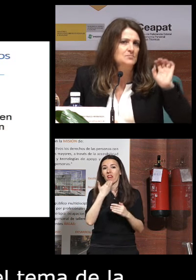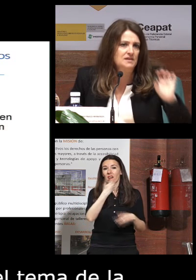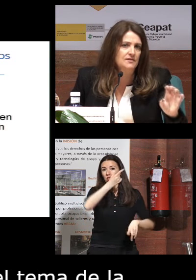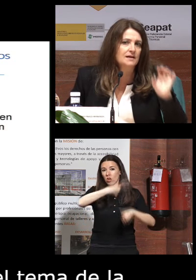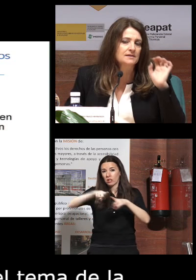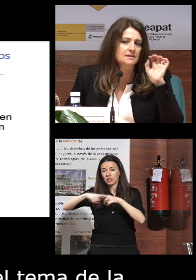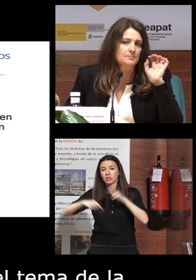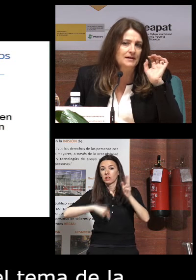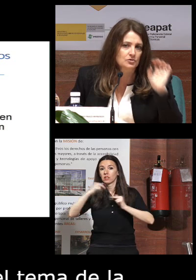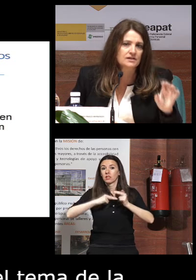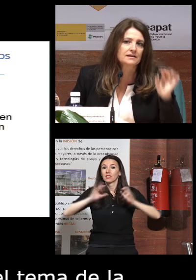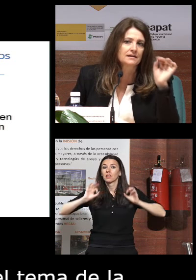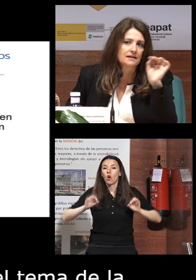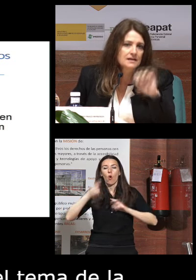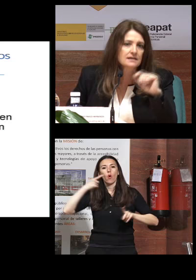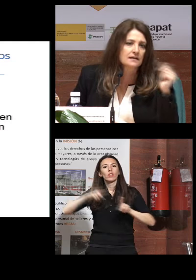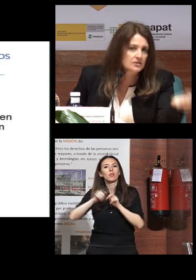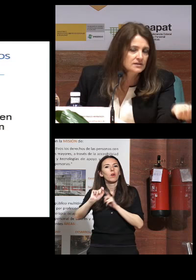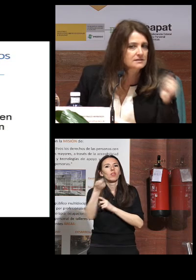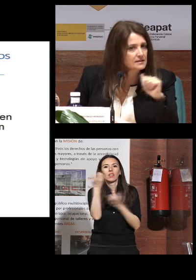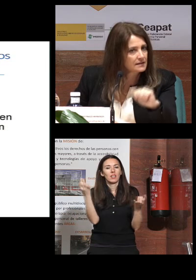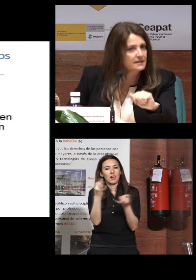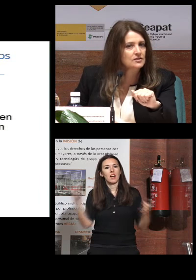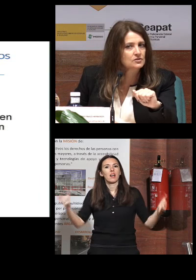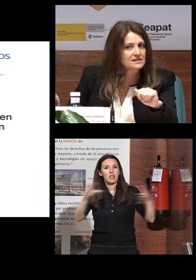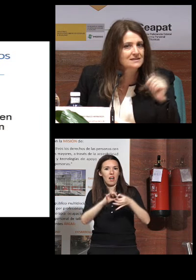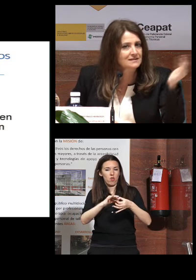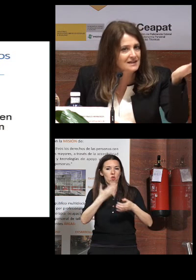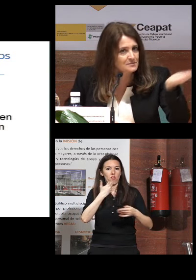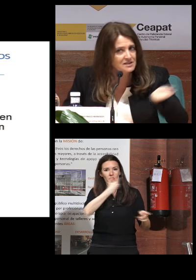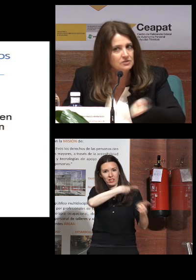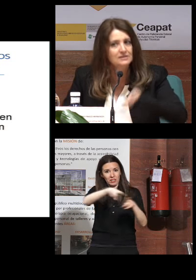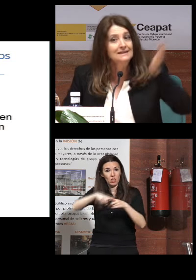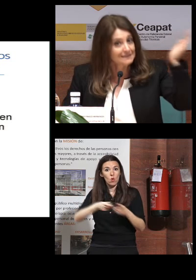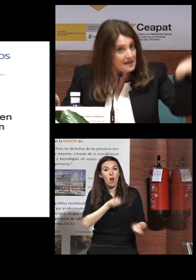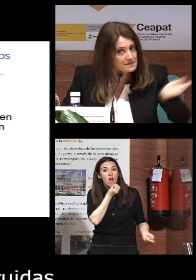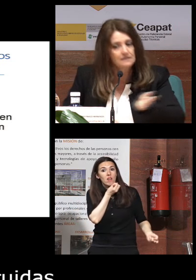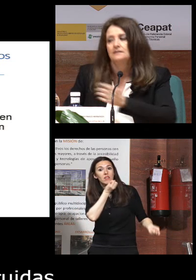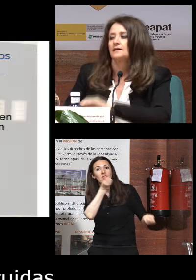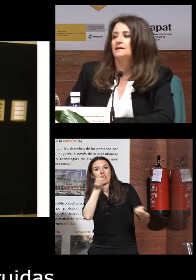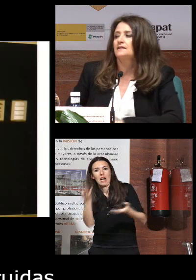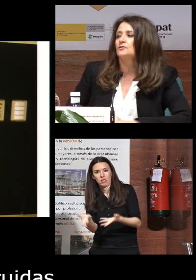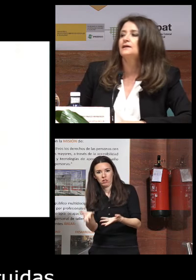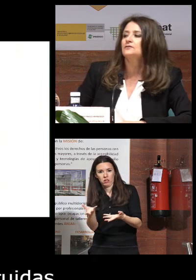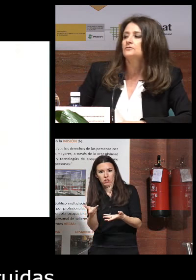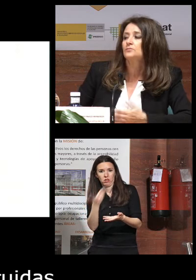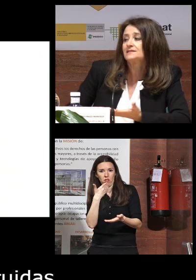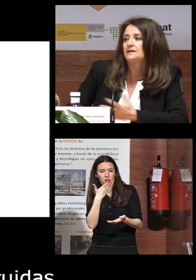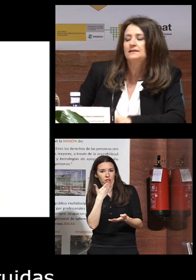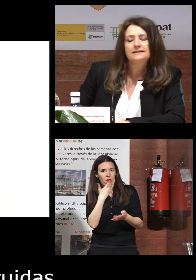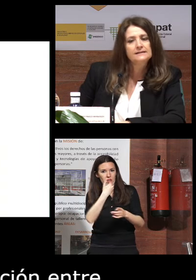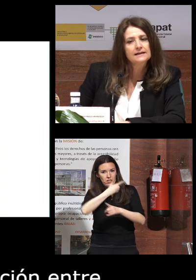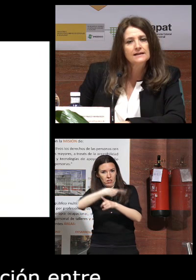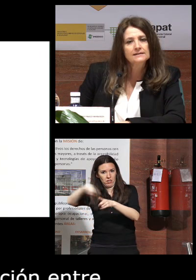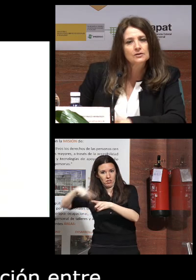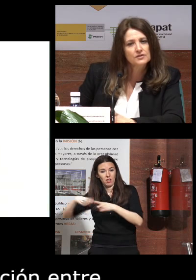específicamente para conseguir esa relación entre generaciones esa transmisión transgeneracional ¿no? como esta